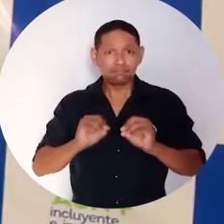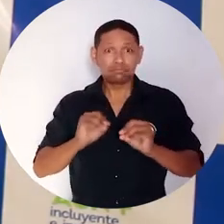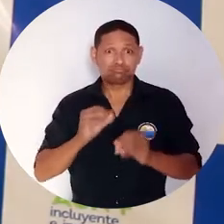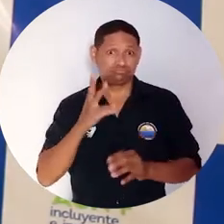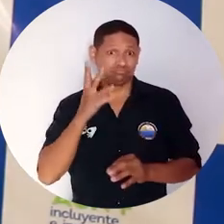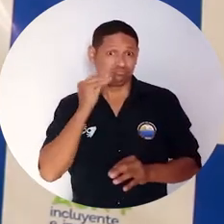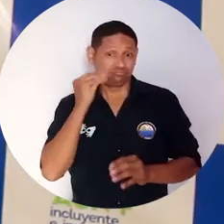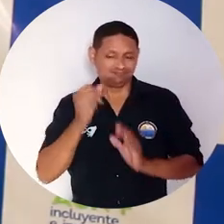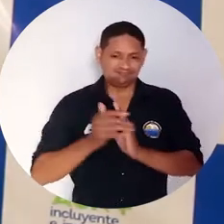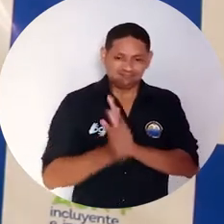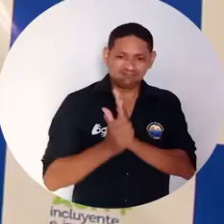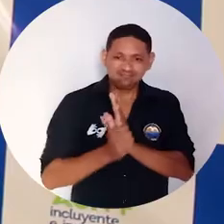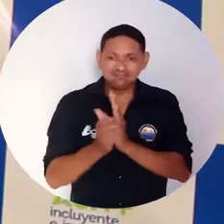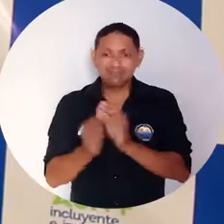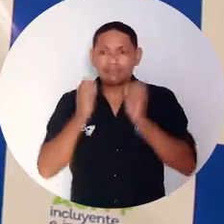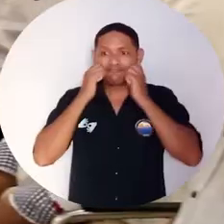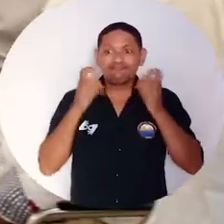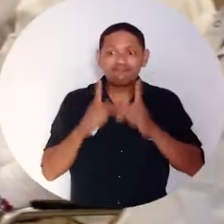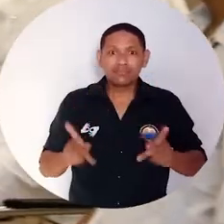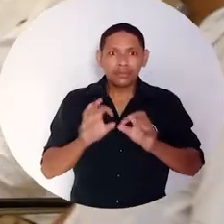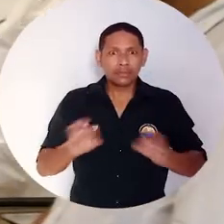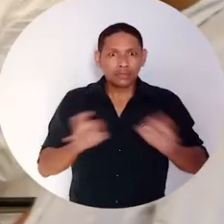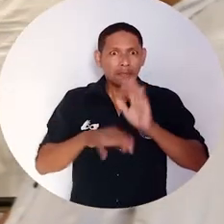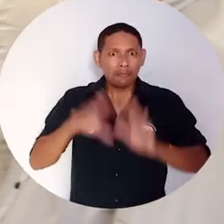que entre, digamos, con una visión diferente.